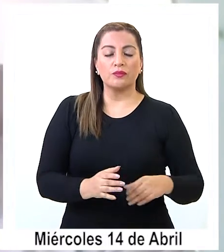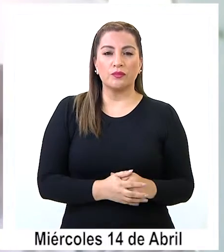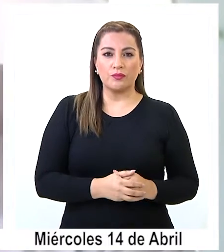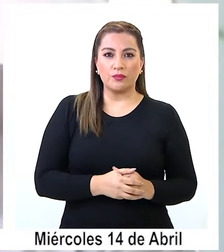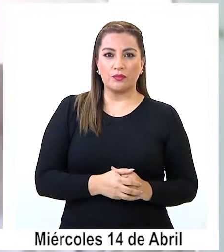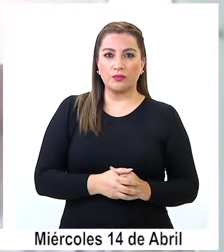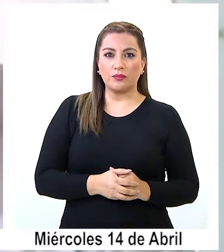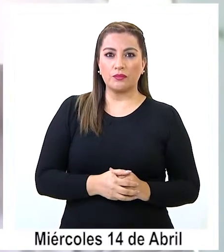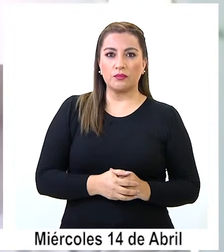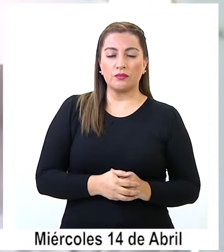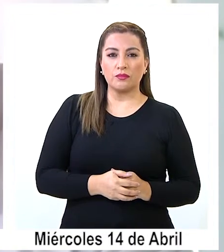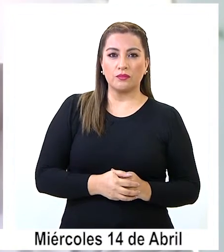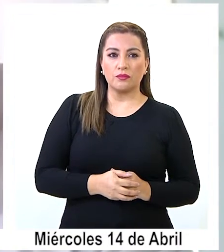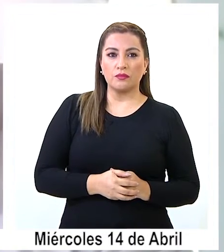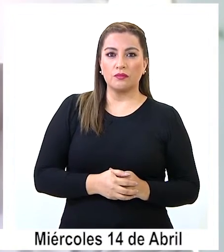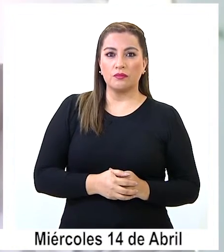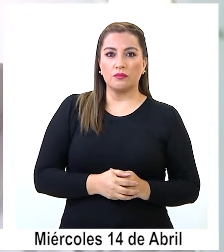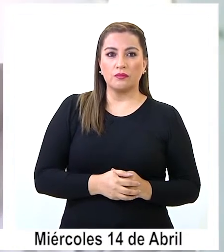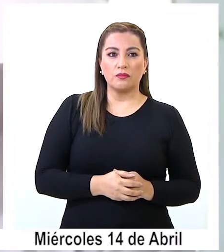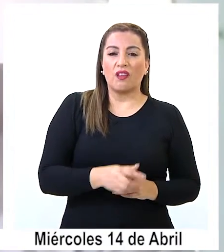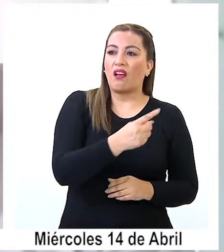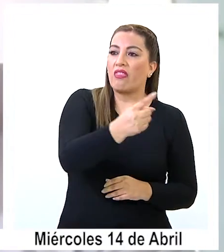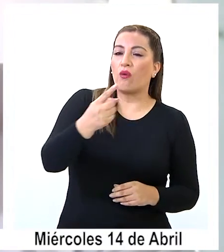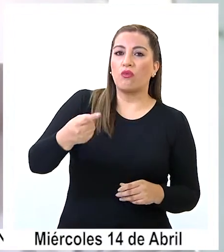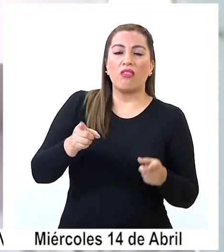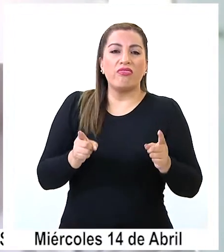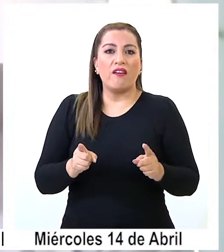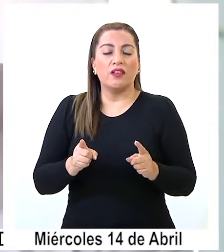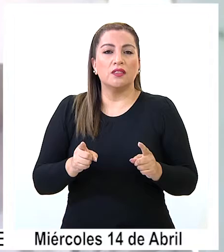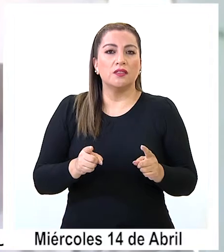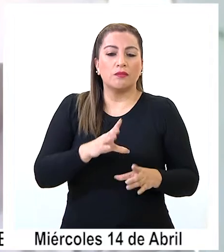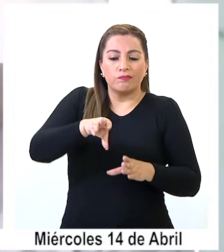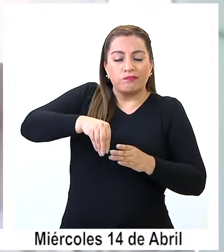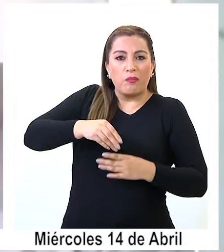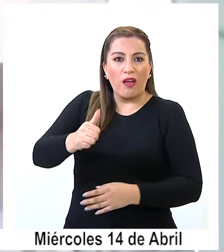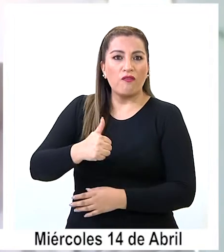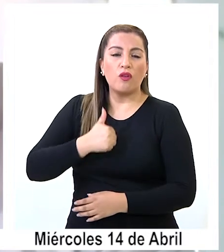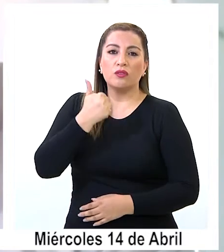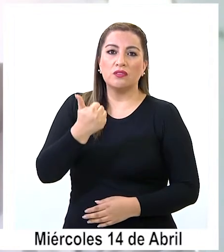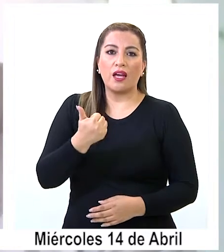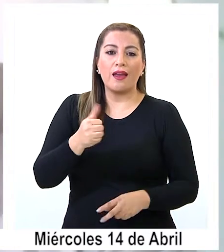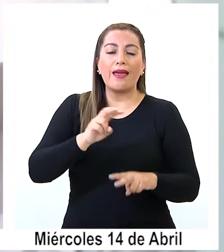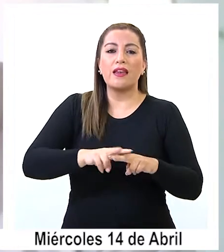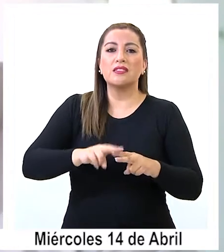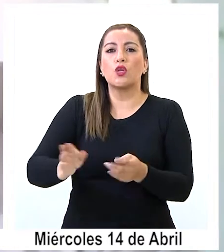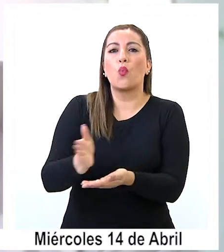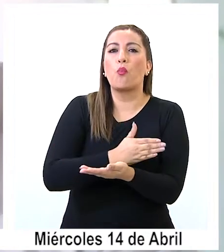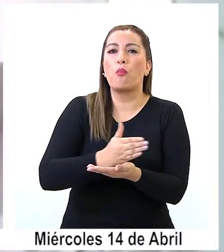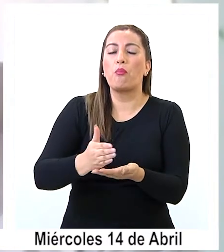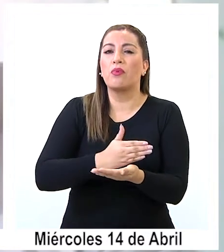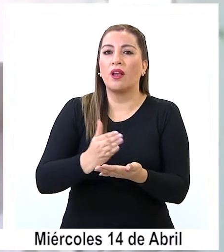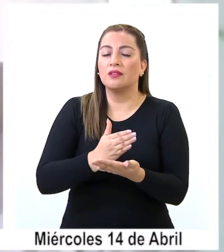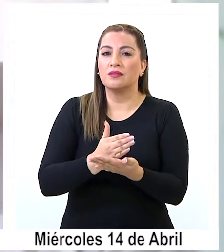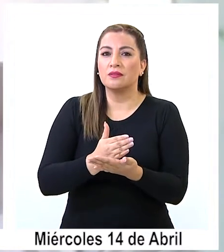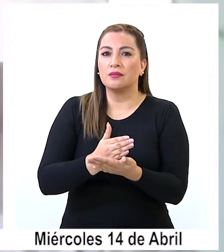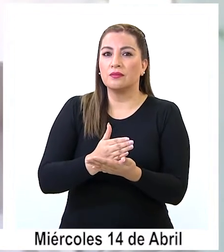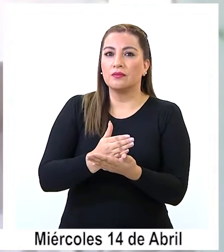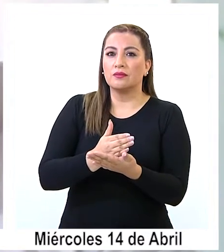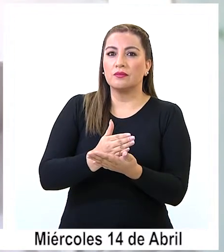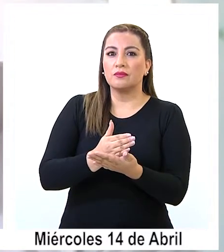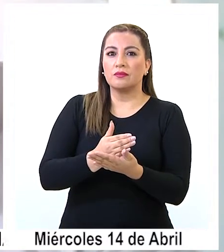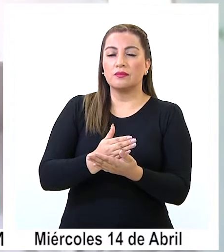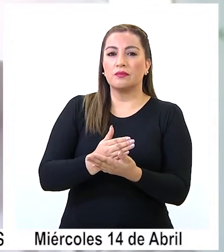un voluntarismo, en buscar medidas que realmente vayan en la línea de